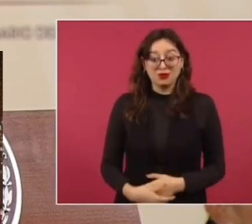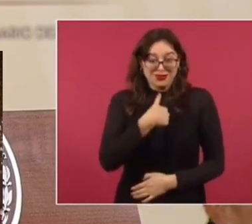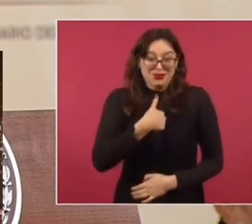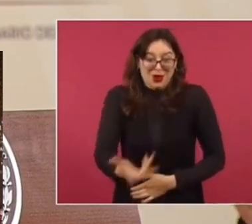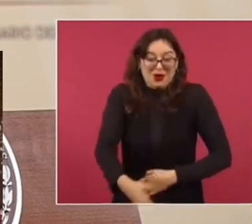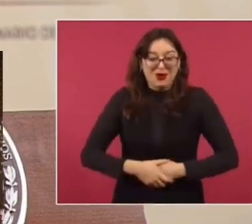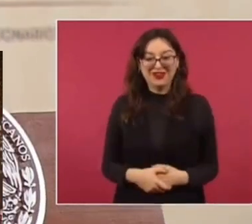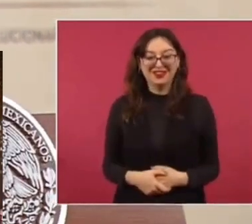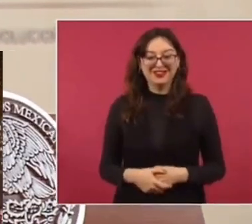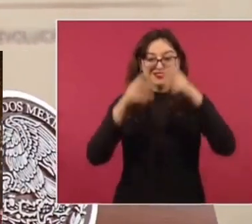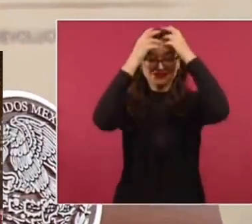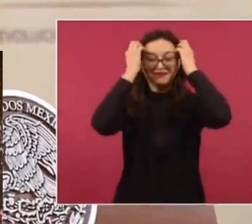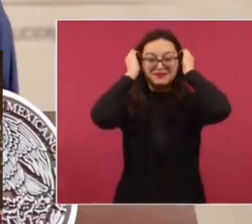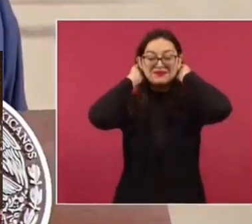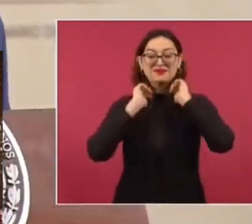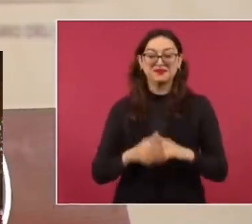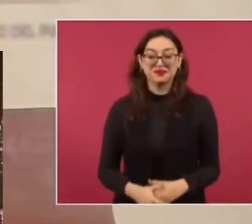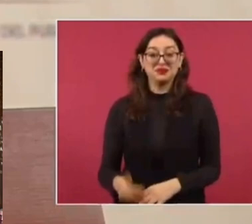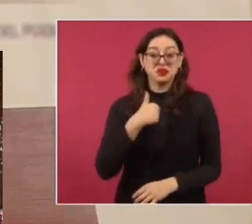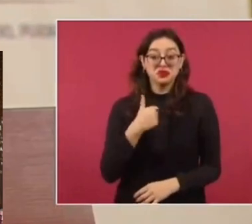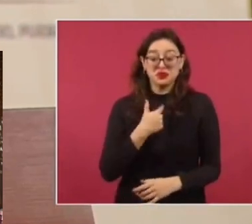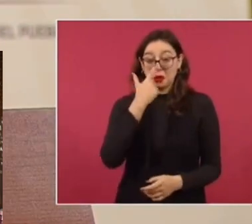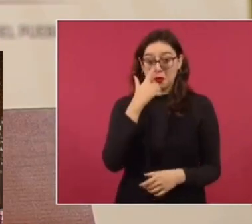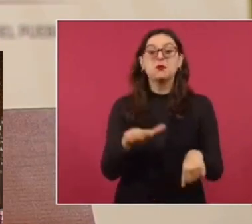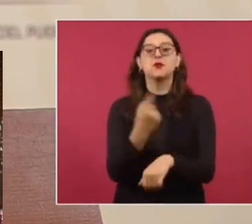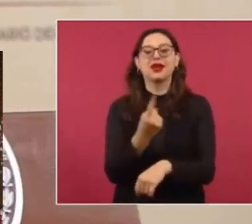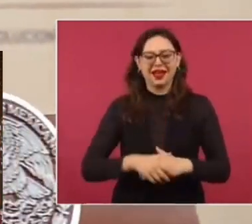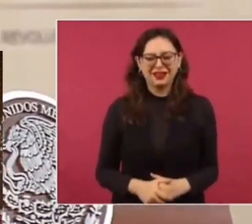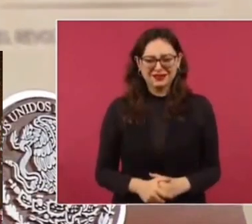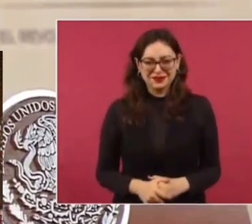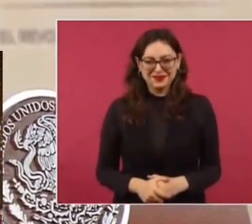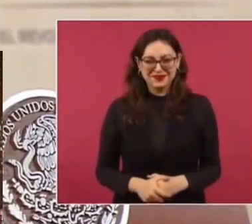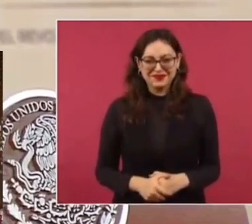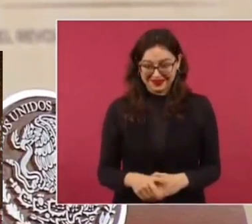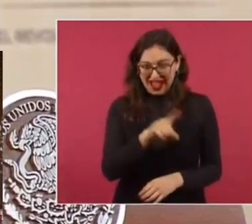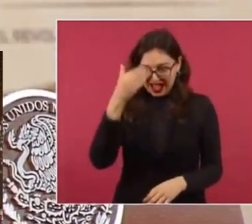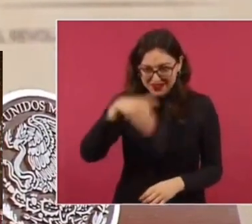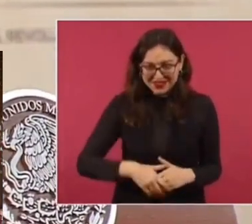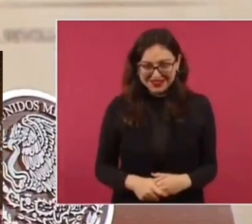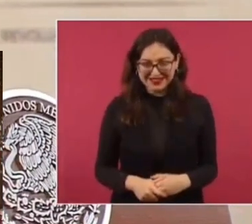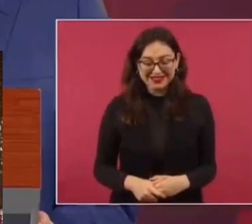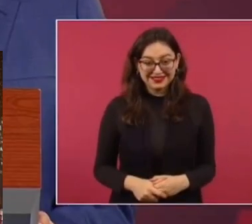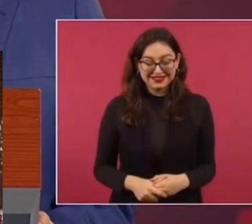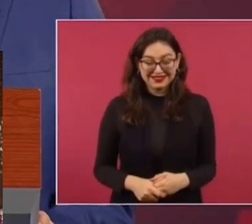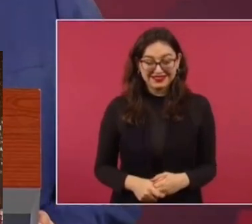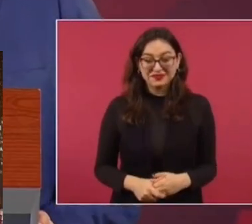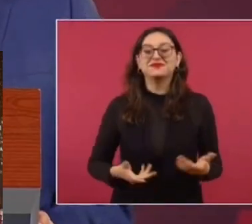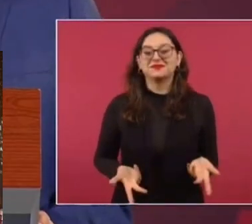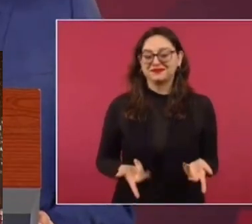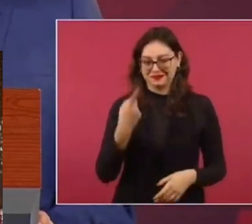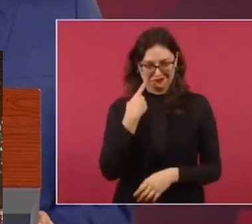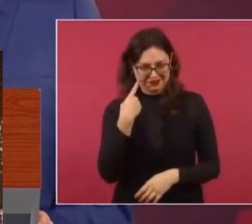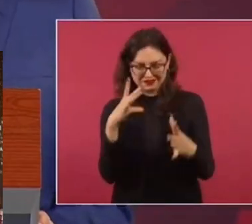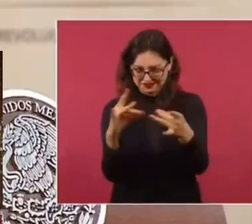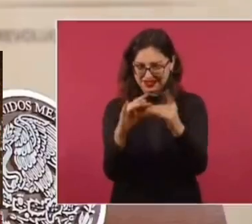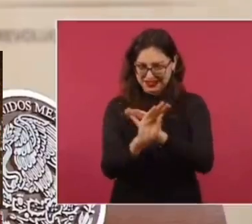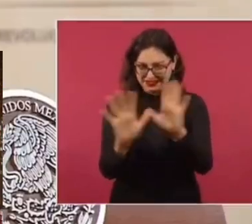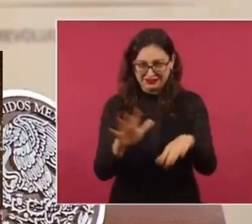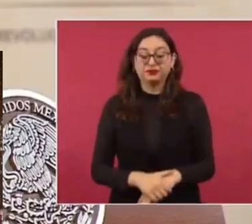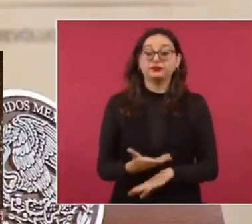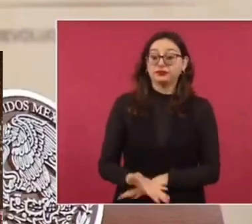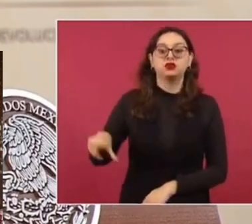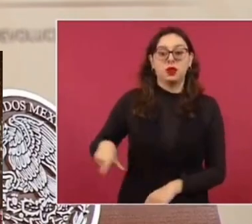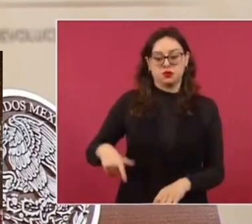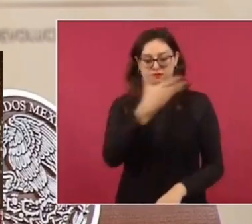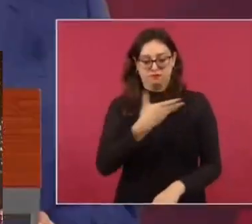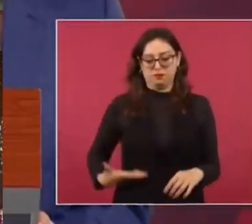ah, ah, sí, porque antes, antes, el presidente ponía y quitaba a su antojo al